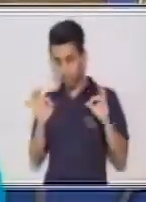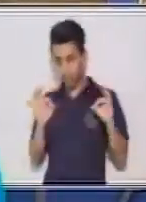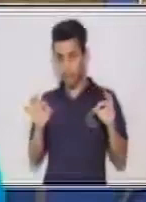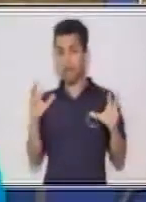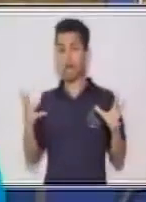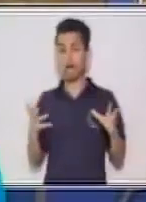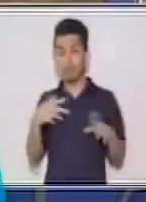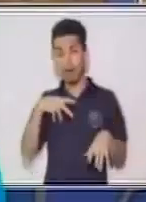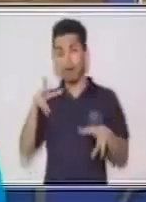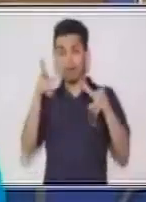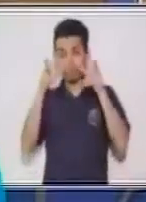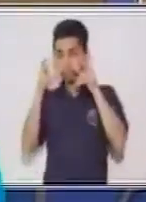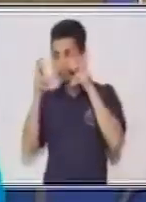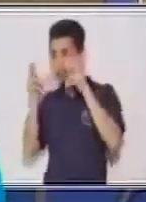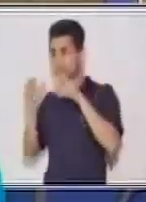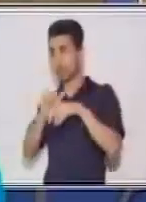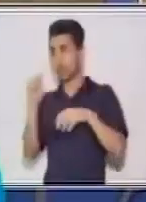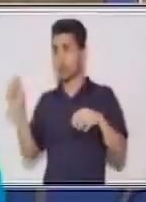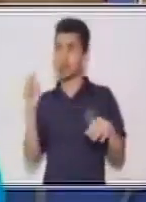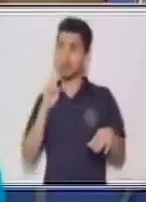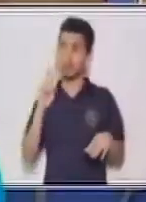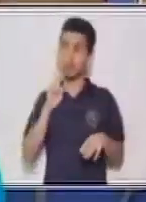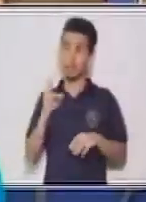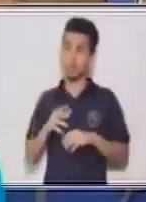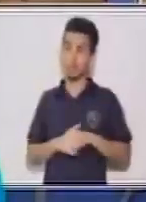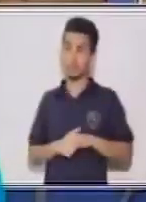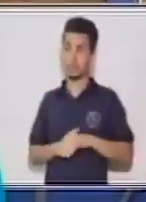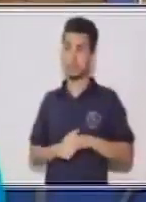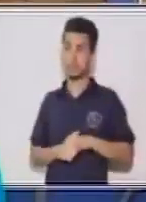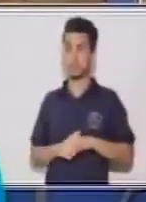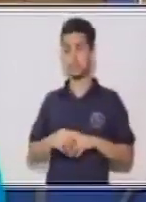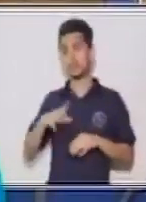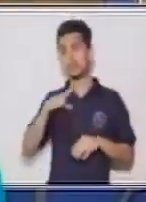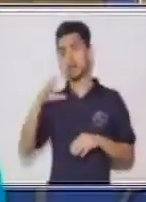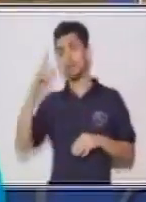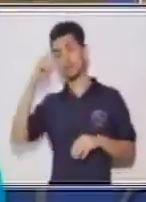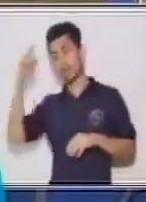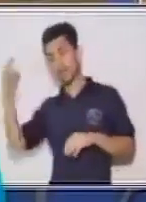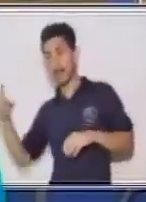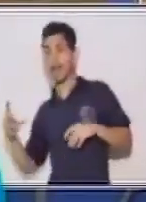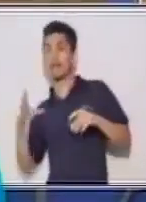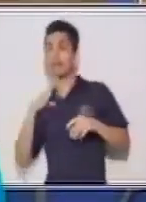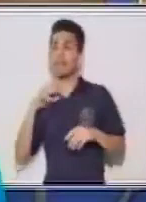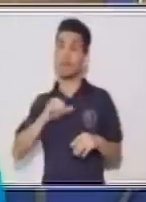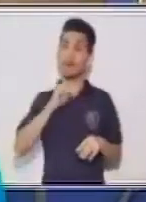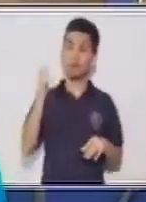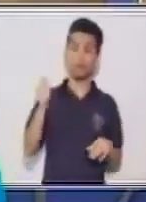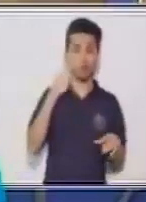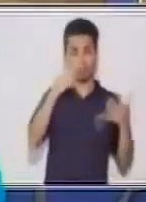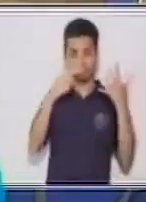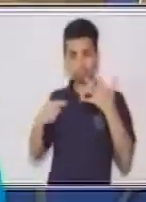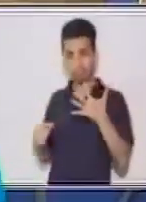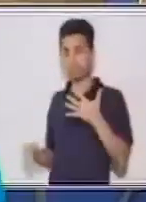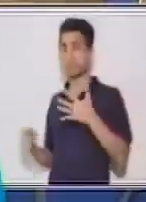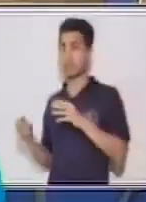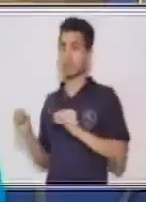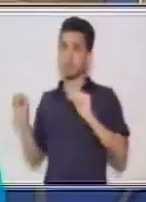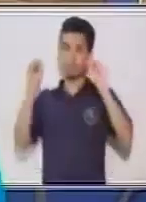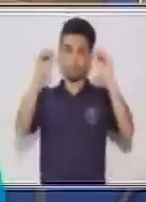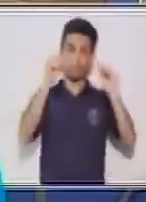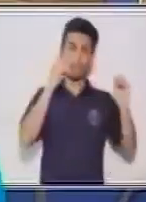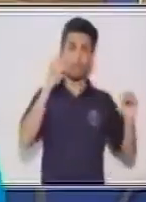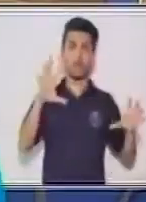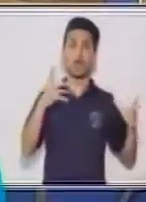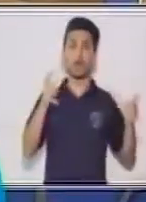puedas ir determinando qué otros verbos. Por ejemplo, yo tenía acá soñar y tenemos venir. Se podría decir que estos, a simple